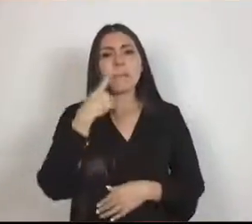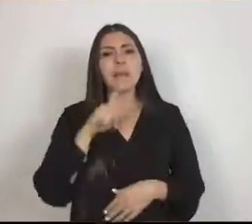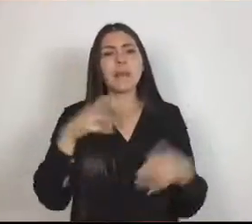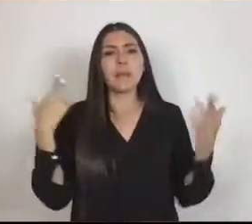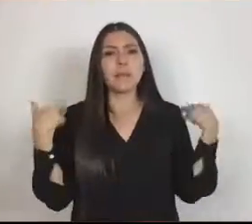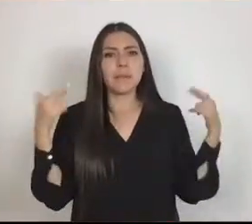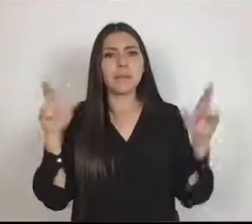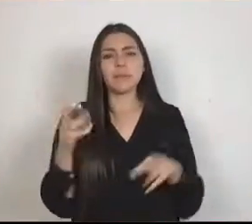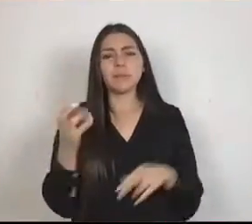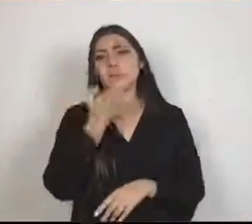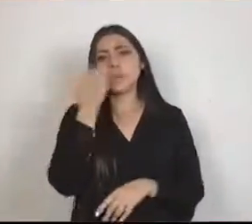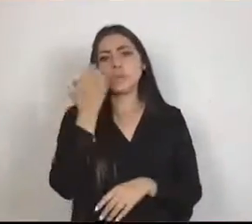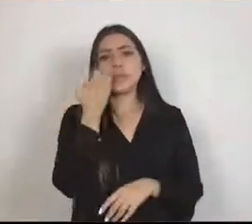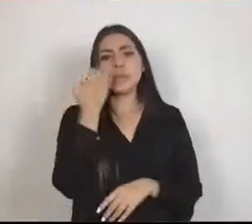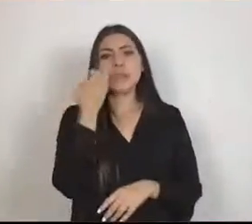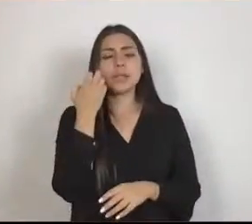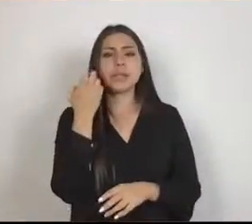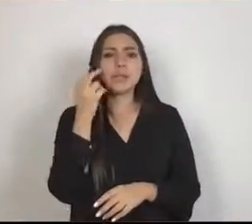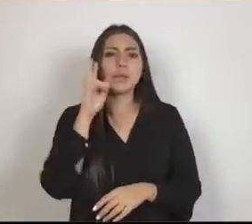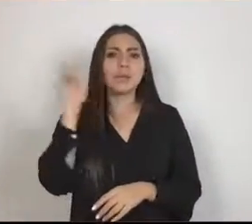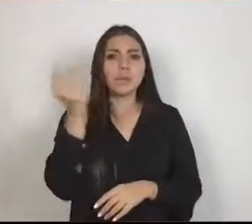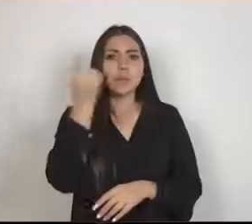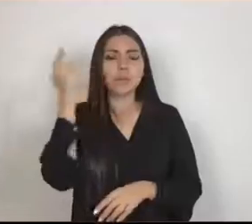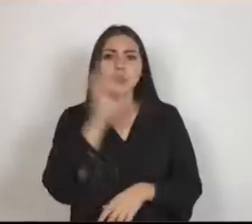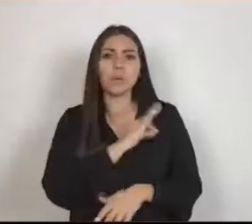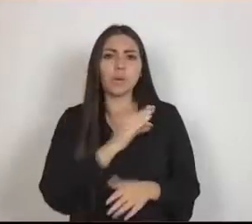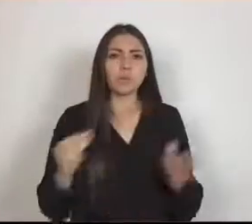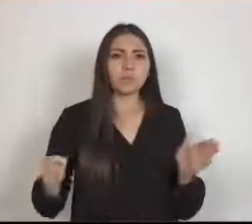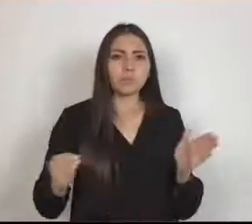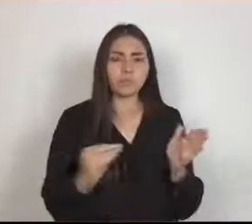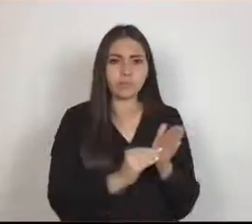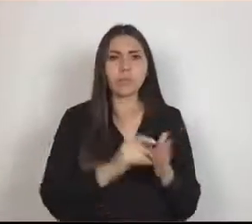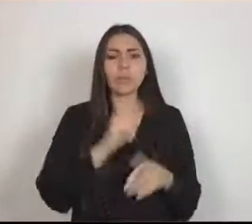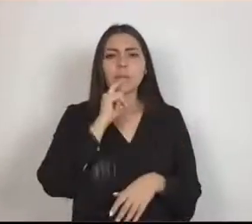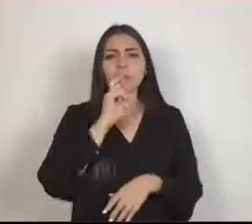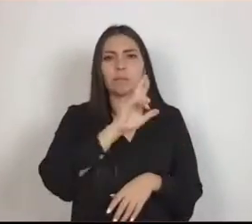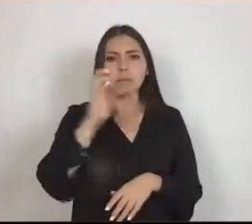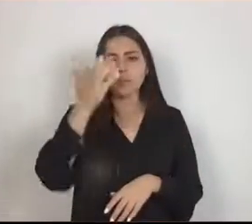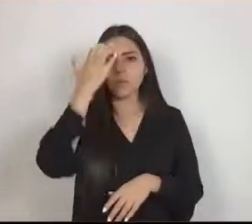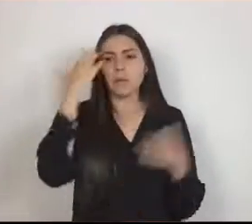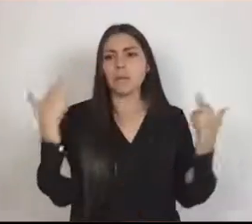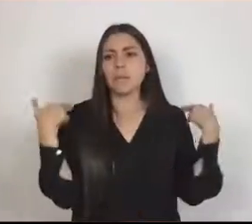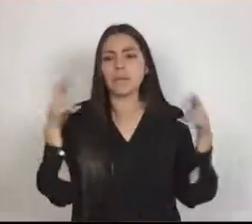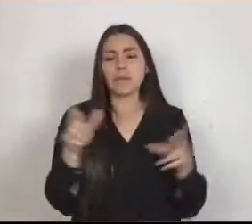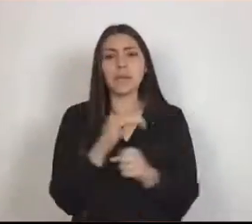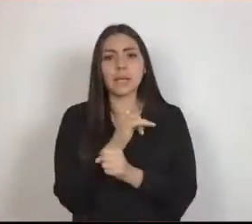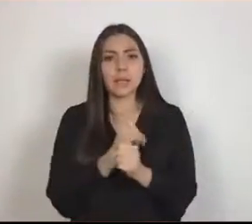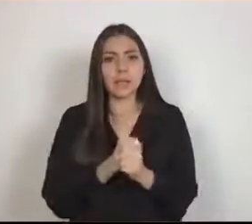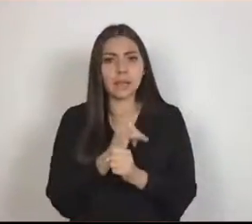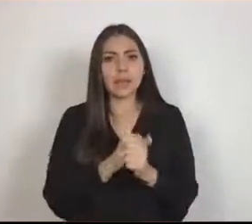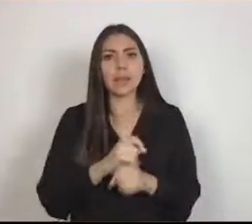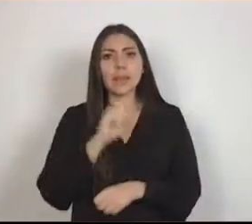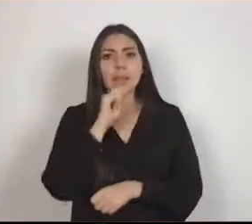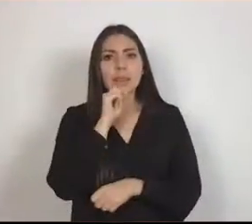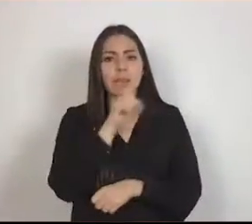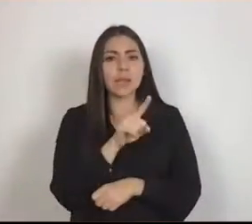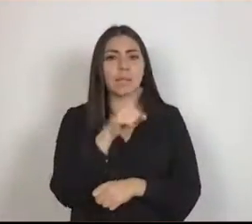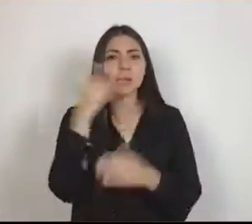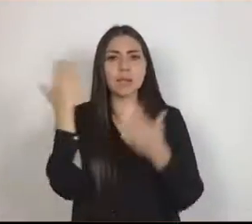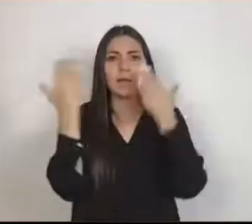Superior, reconociendo al personal docente de Investigación y asimismo al de Educación Superior.